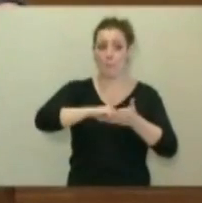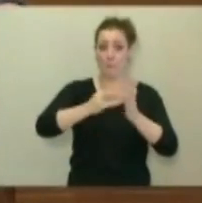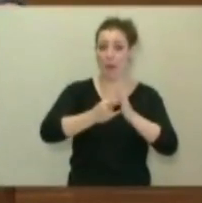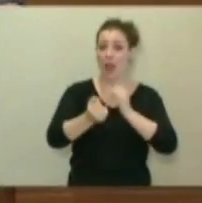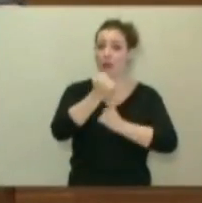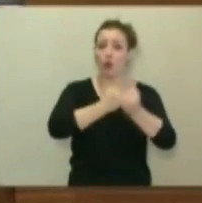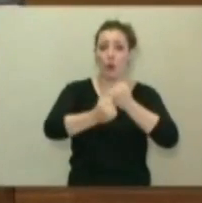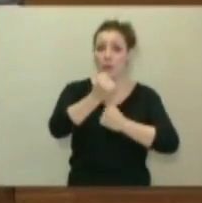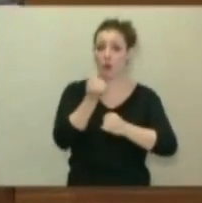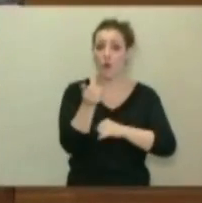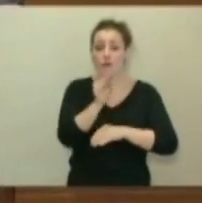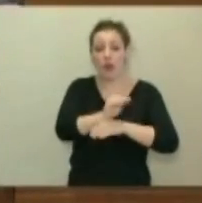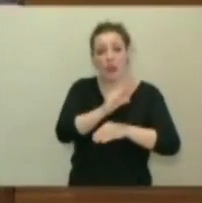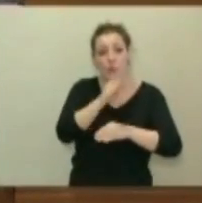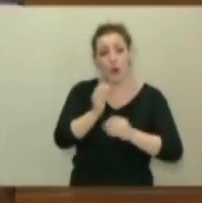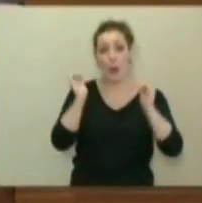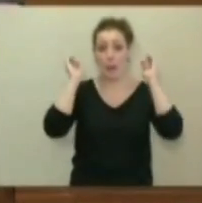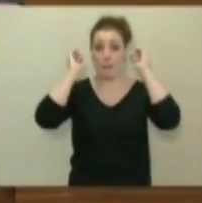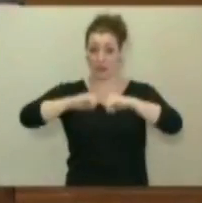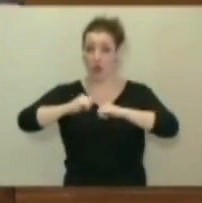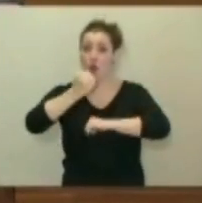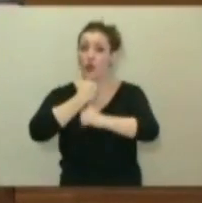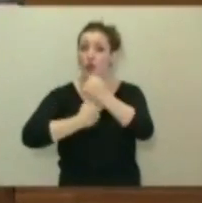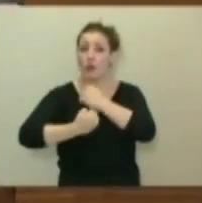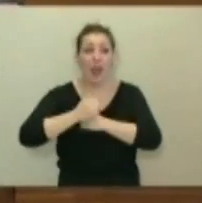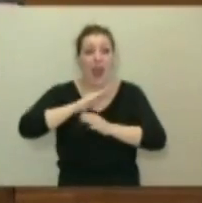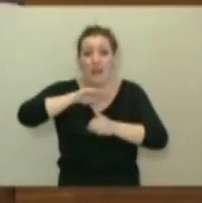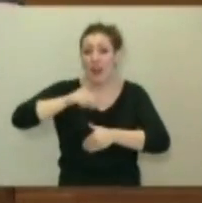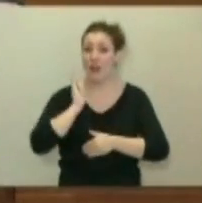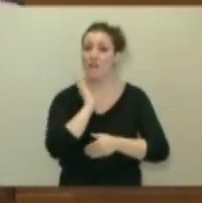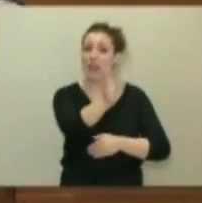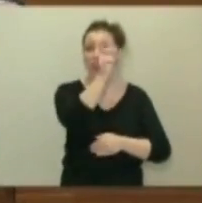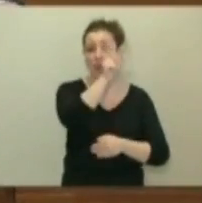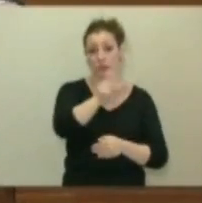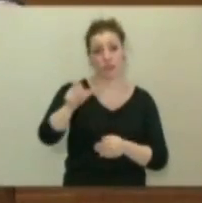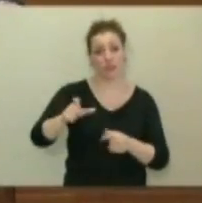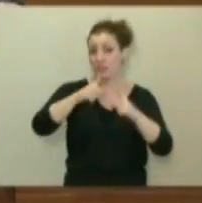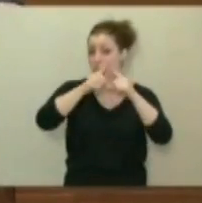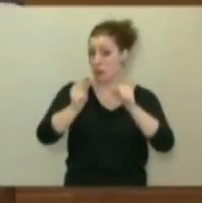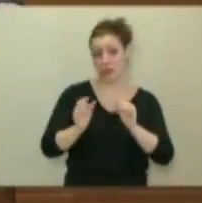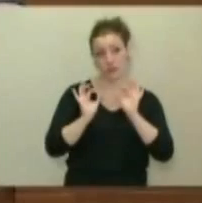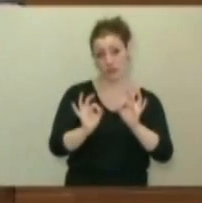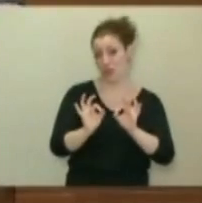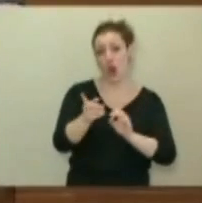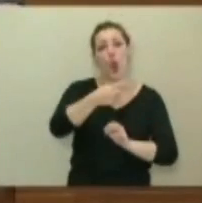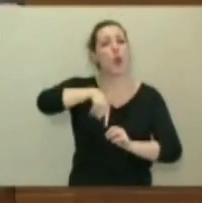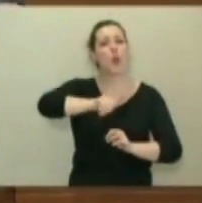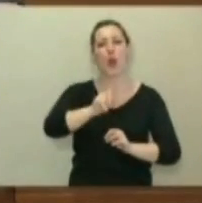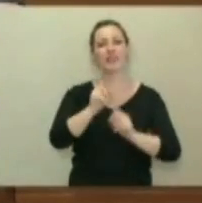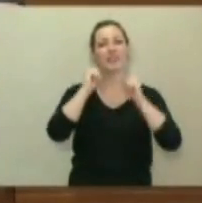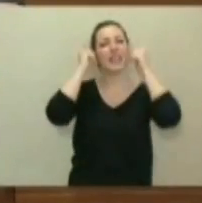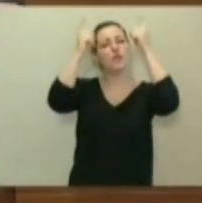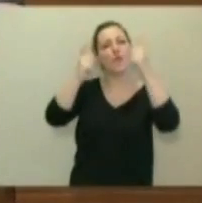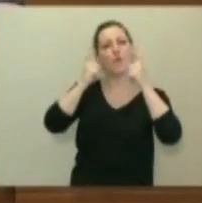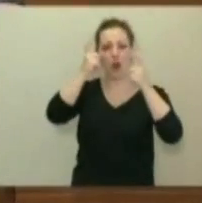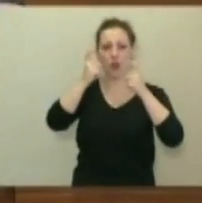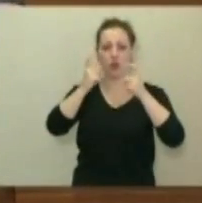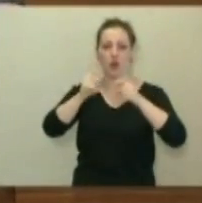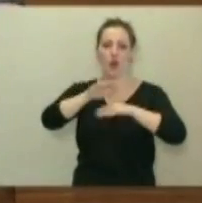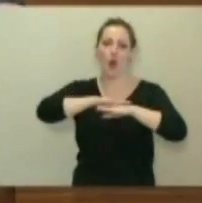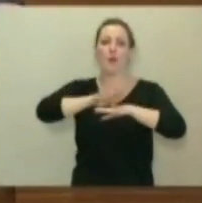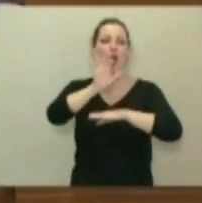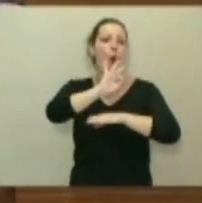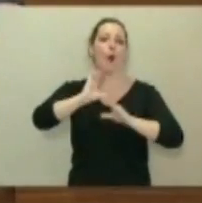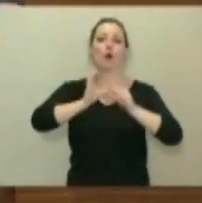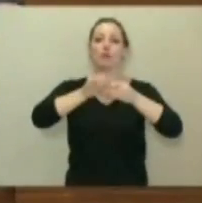pactado con el Gobierno de Economía han recaído sobre los asturianos. No es un esfuerzo que haya hecho el Gobierno, no es un esfuerzo que hayamos hecho los partidos políticos